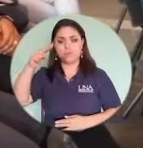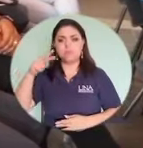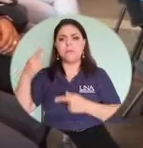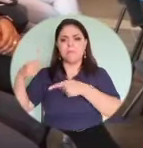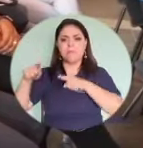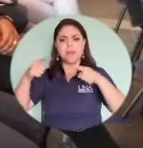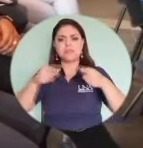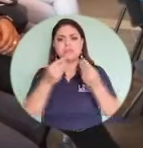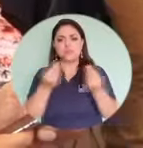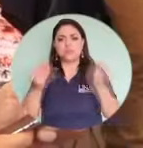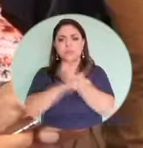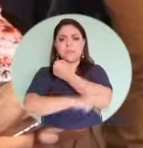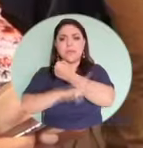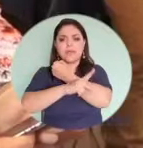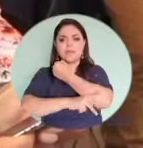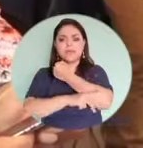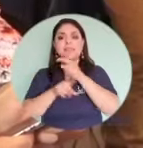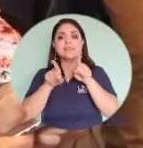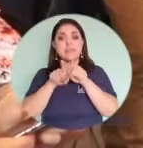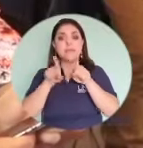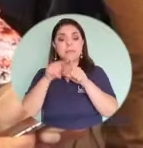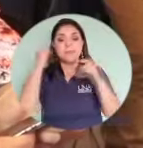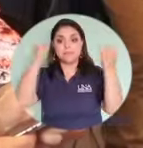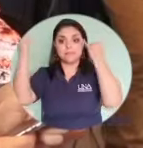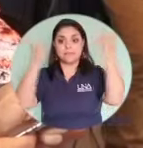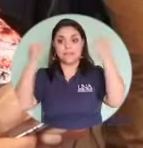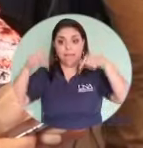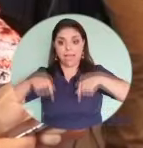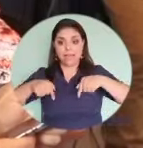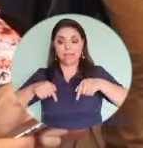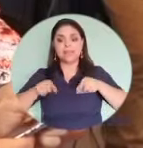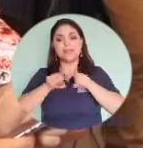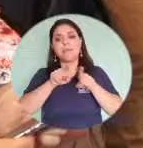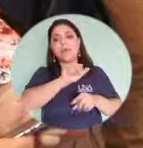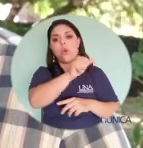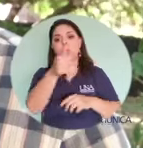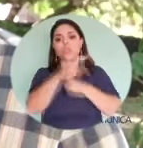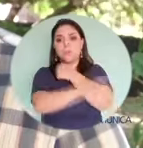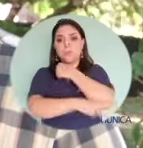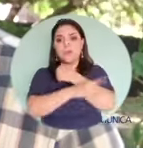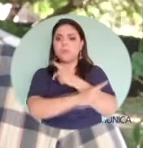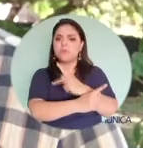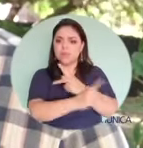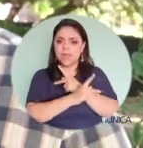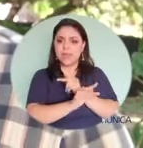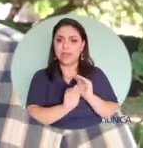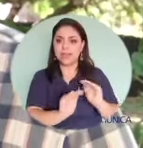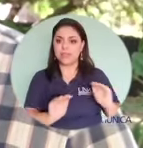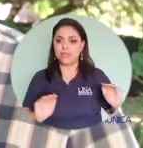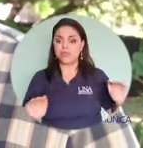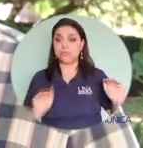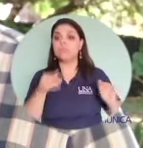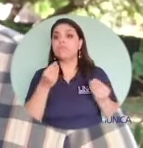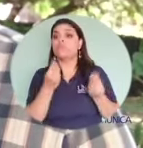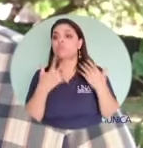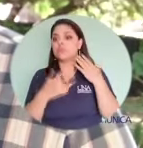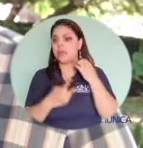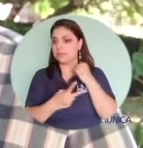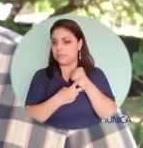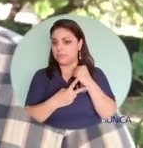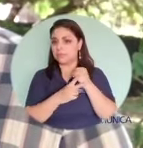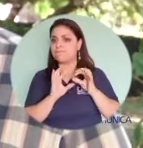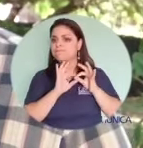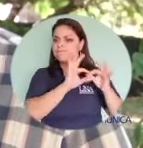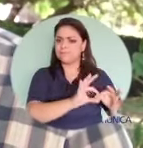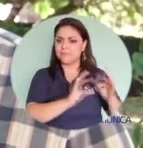no ocurre solo en México, ocurren en muchos países, y además donde también sé que hay iniciativas aquí, como hay en muchos otros países, para proteger a los